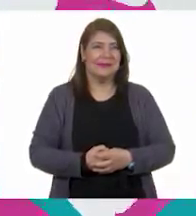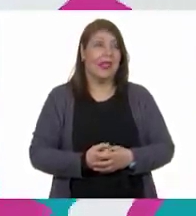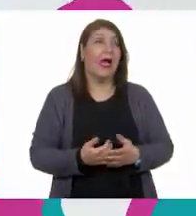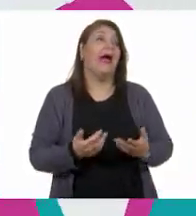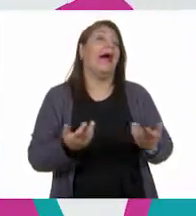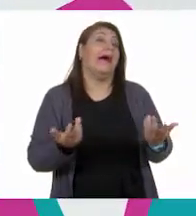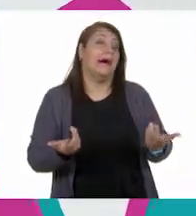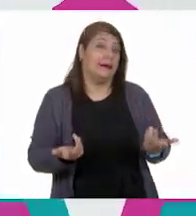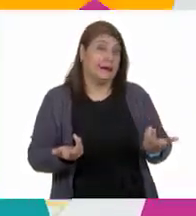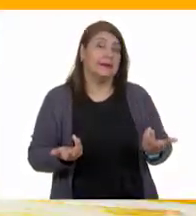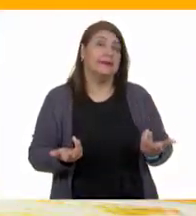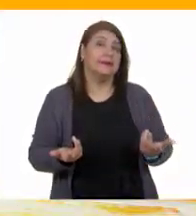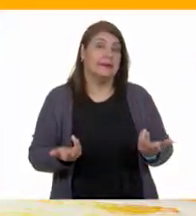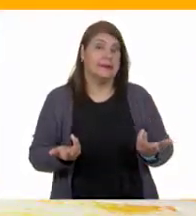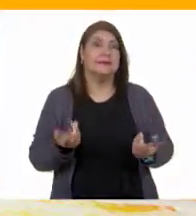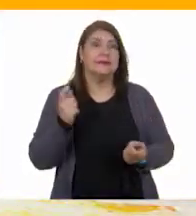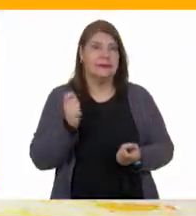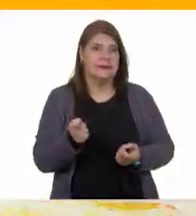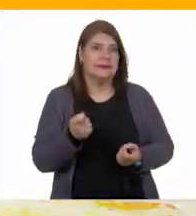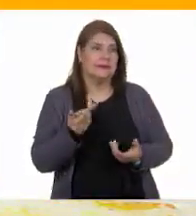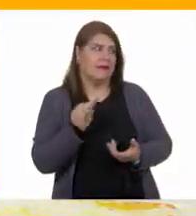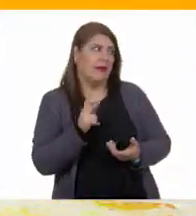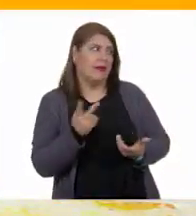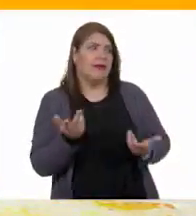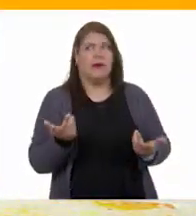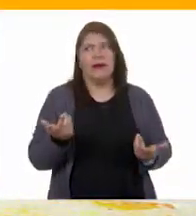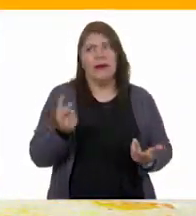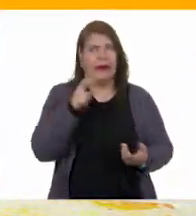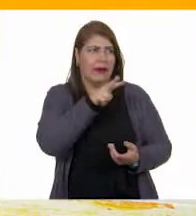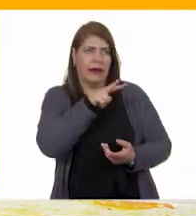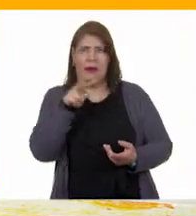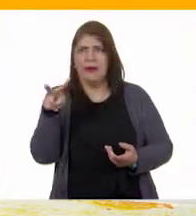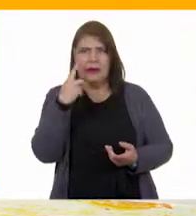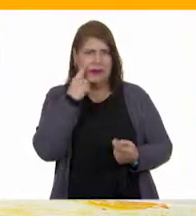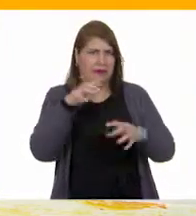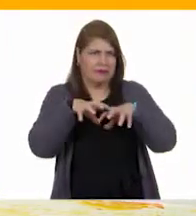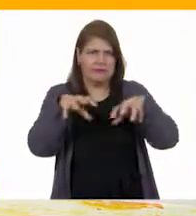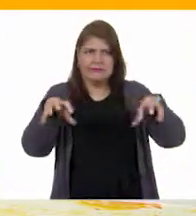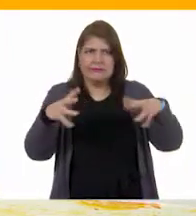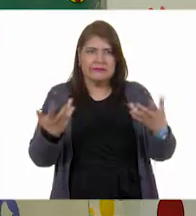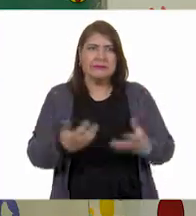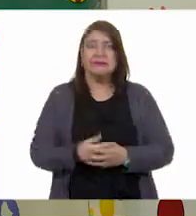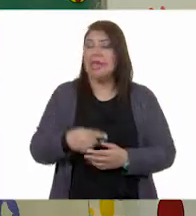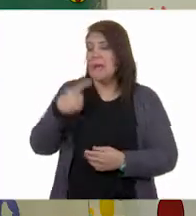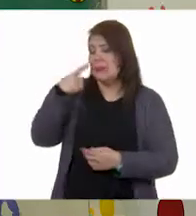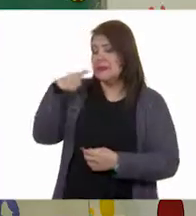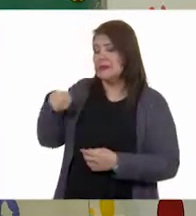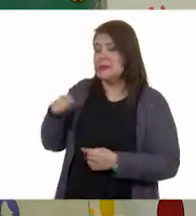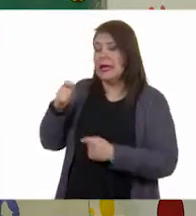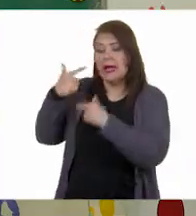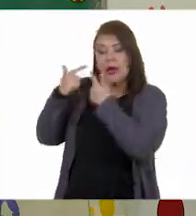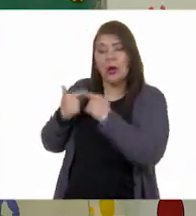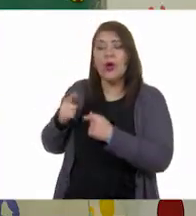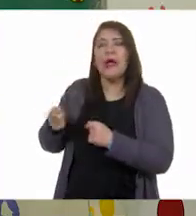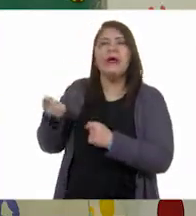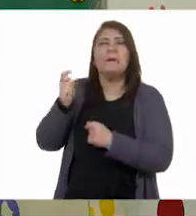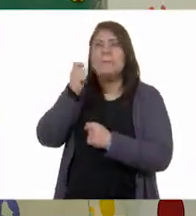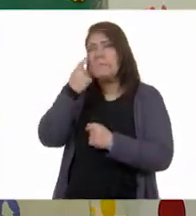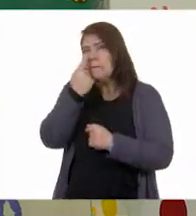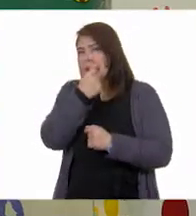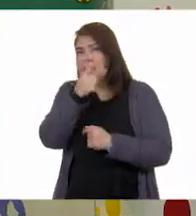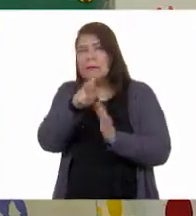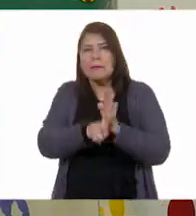¡Ah! Pero, ¡ay! ¿Qué onda con ellas? A ver, Gloria, dinos. ¿Qué te pareció el video?